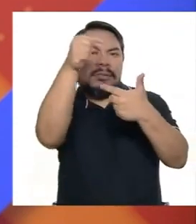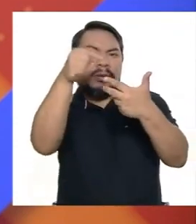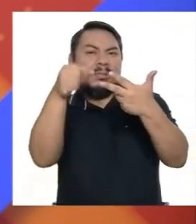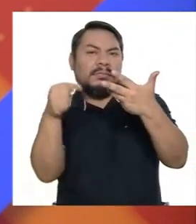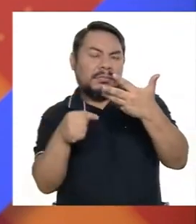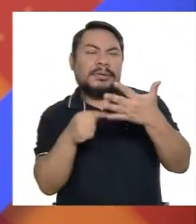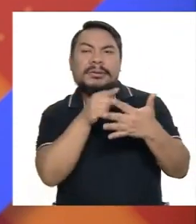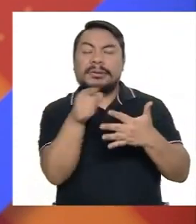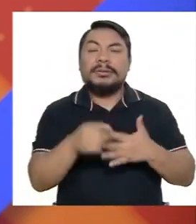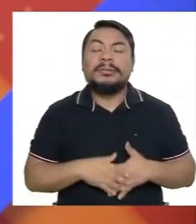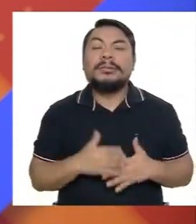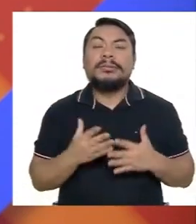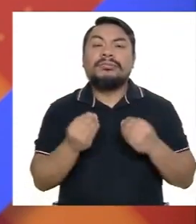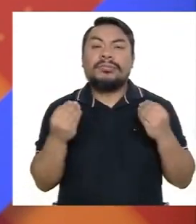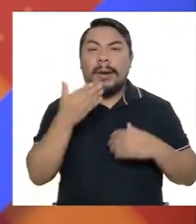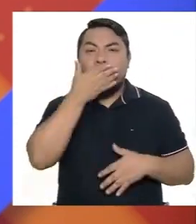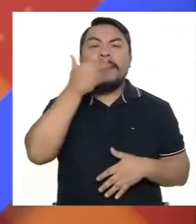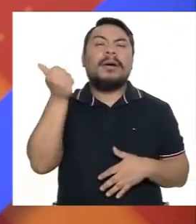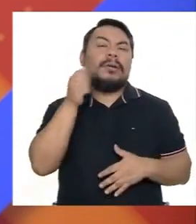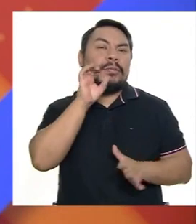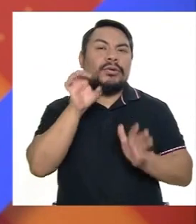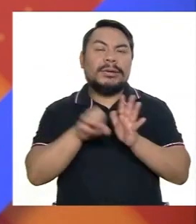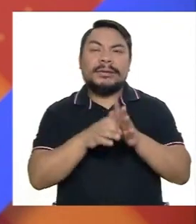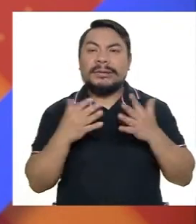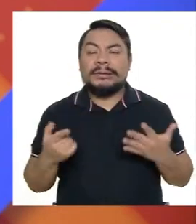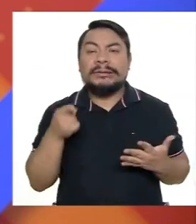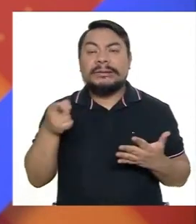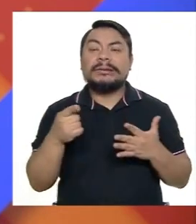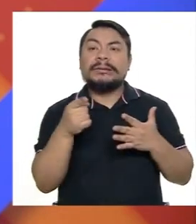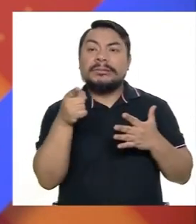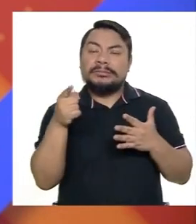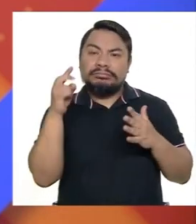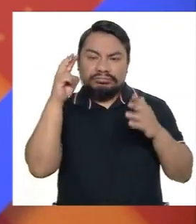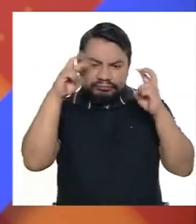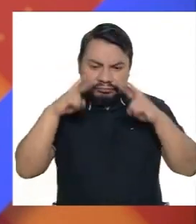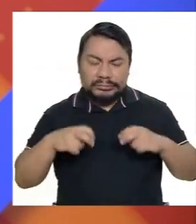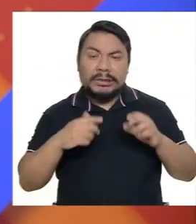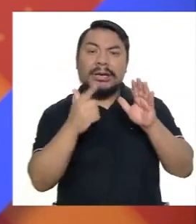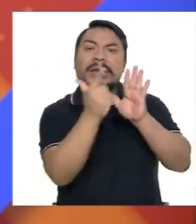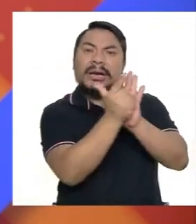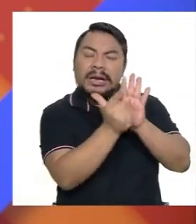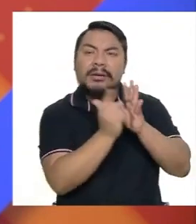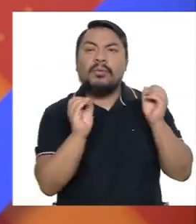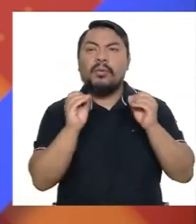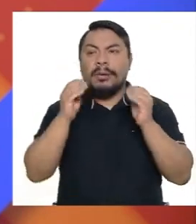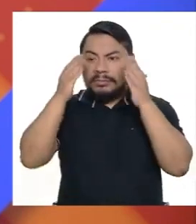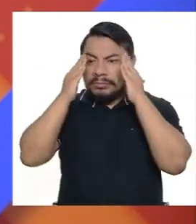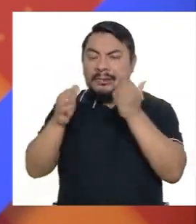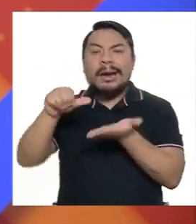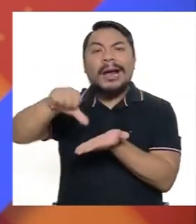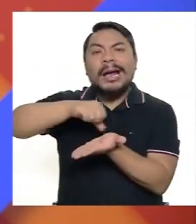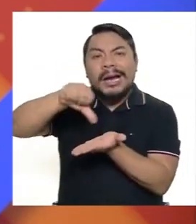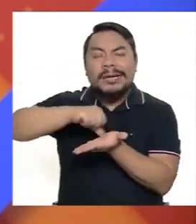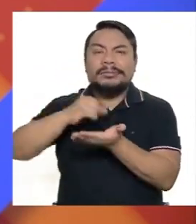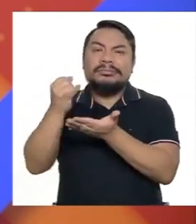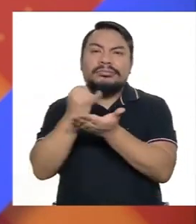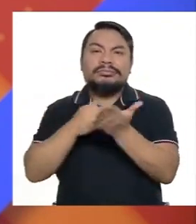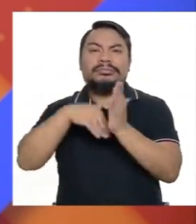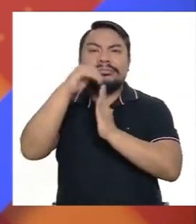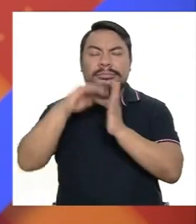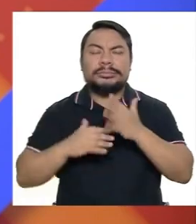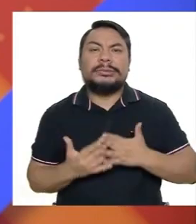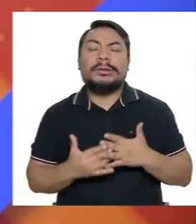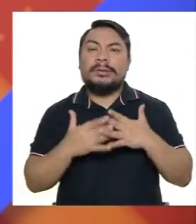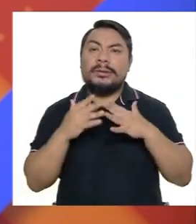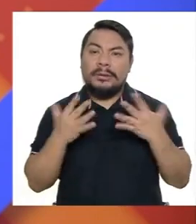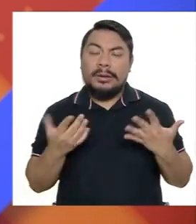se pueden prestar mucho mejor, por ejemplo, para leyes, para artes. Entonces, hay que ver que una